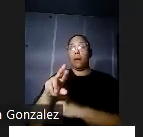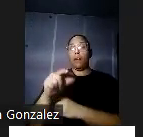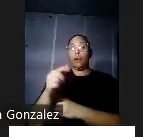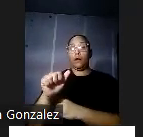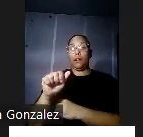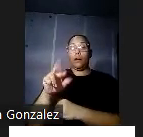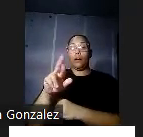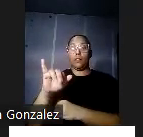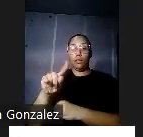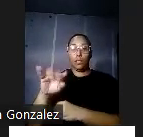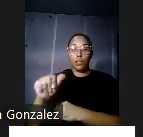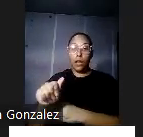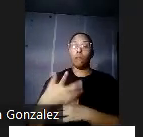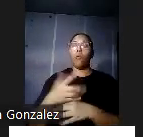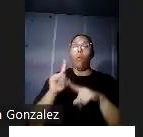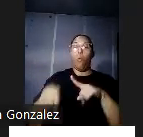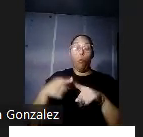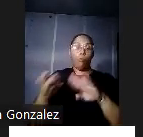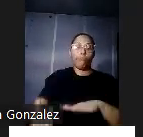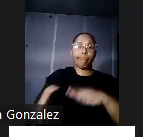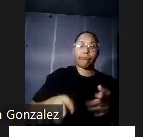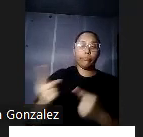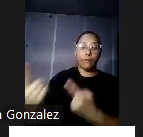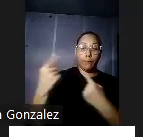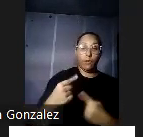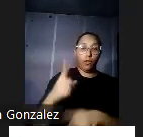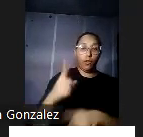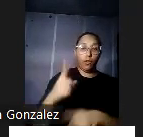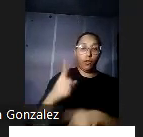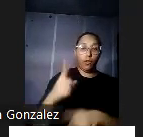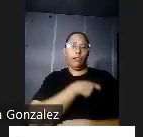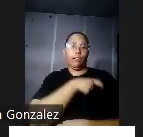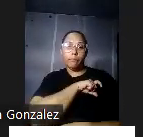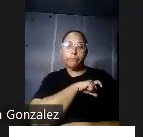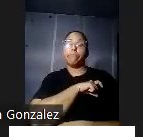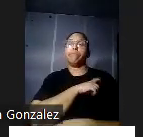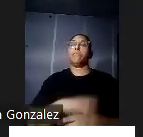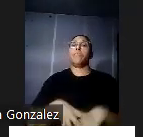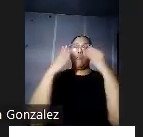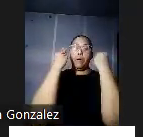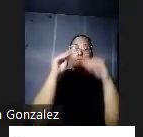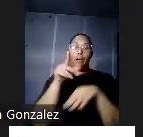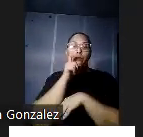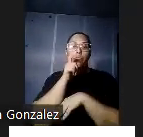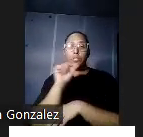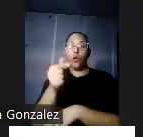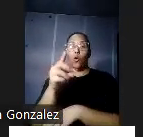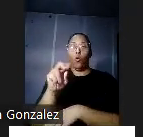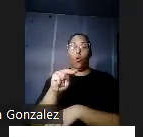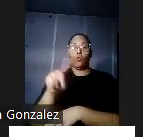traídos de Bélgica y las tejas de España. La casa fue vendida a la familia González Oliver en 1955